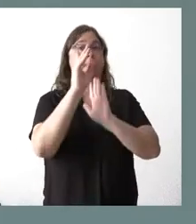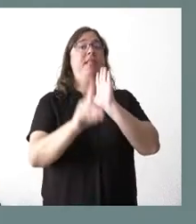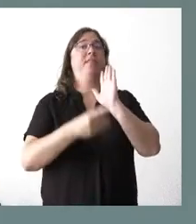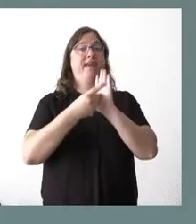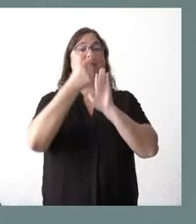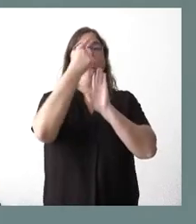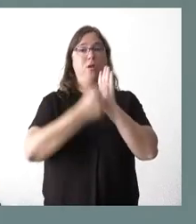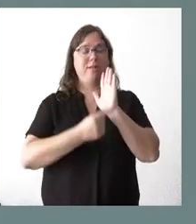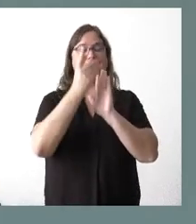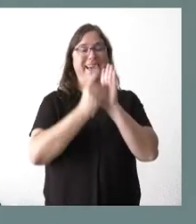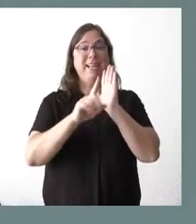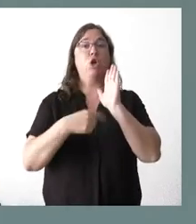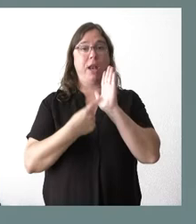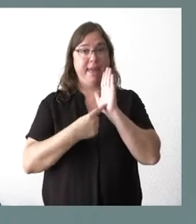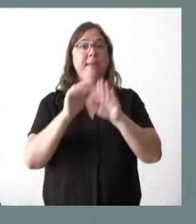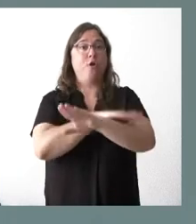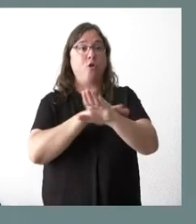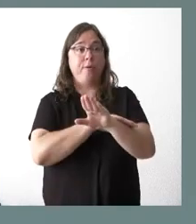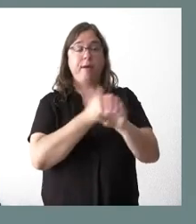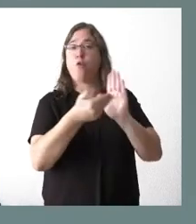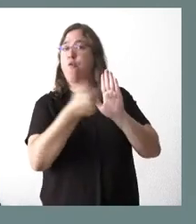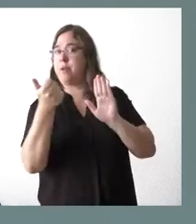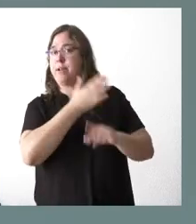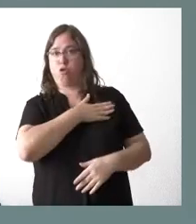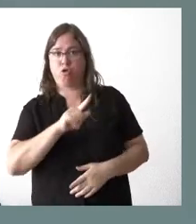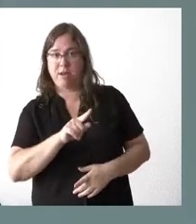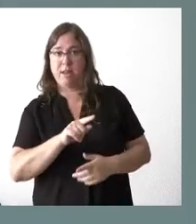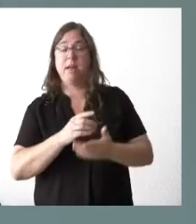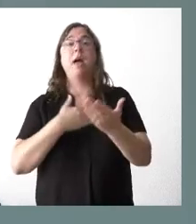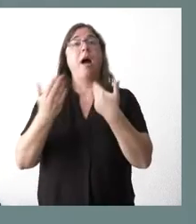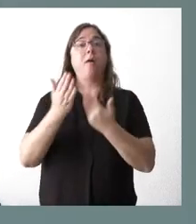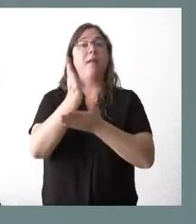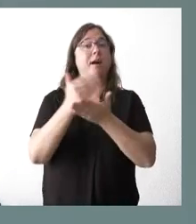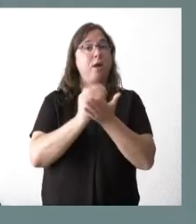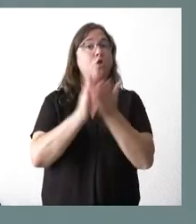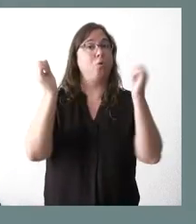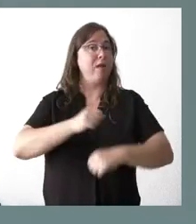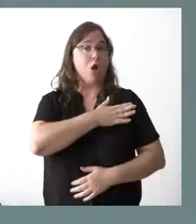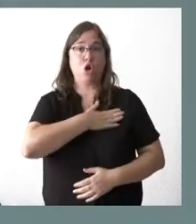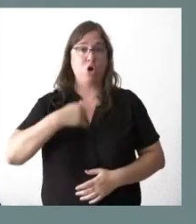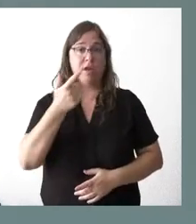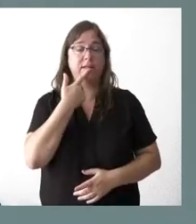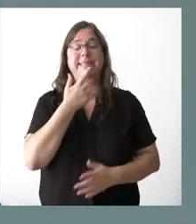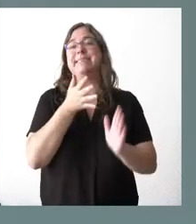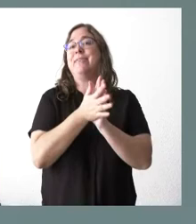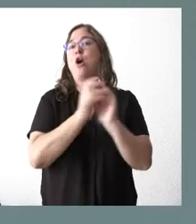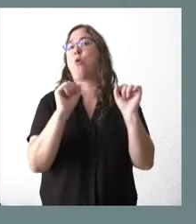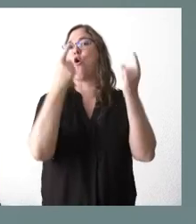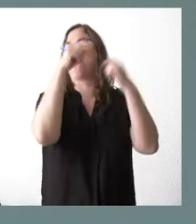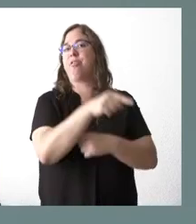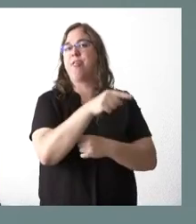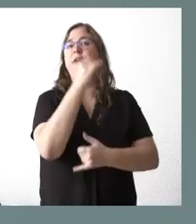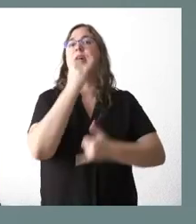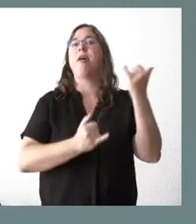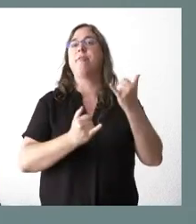el Gobierno no quiere ni retirar ni quiere someter al diálogo y consenso con las comunidades autónomas y queda por cerrado, asumió la crítica de que no había ido